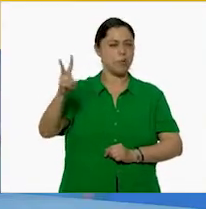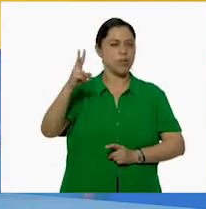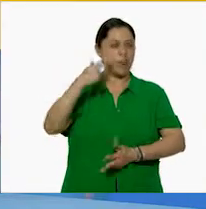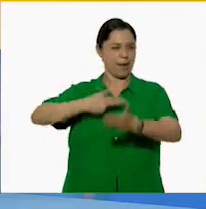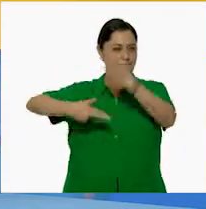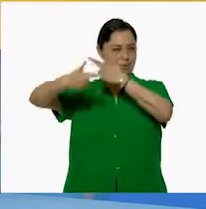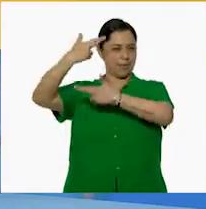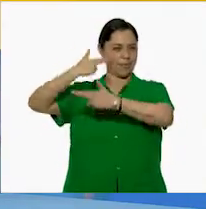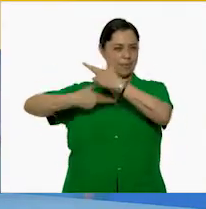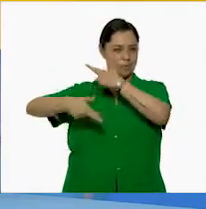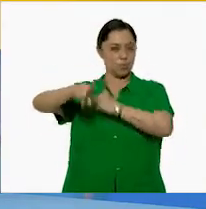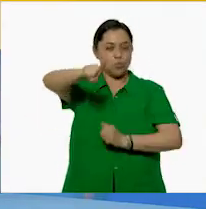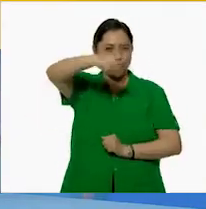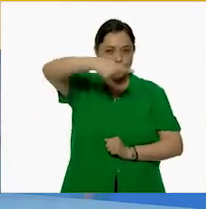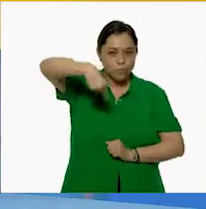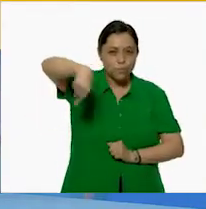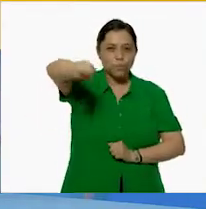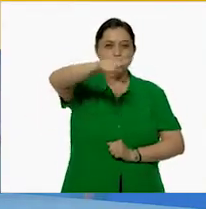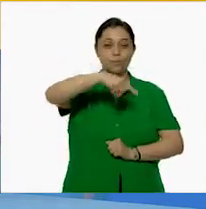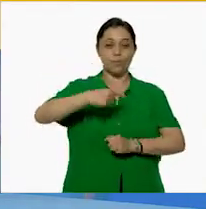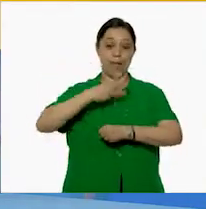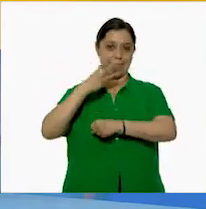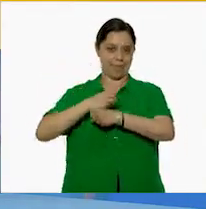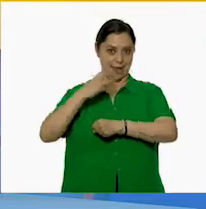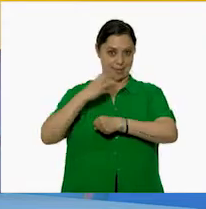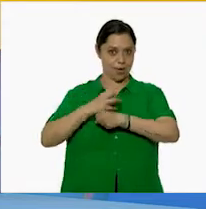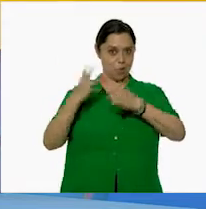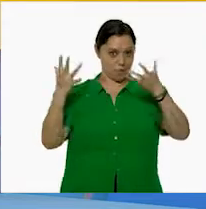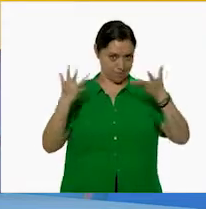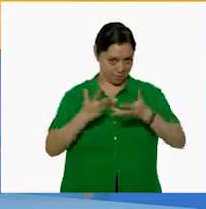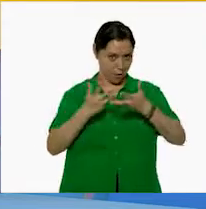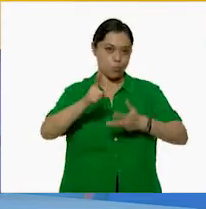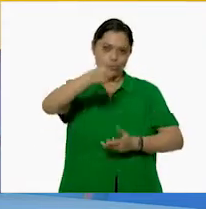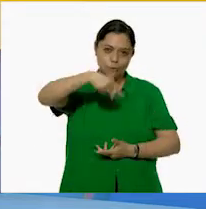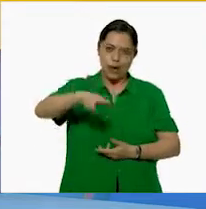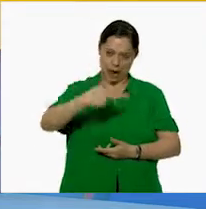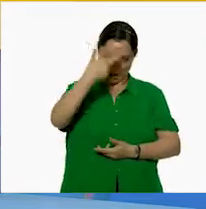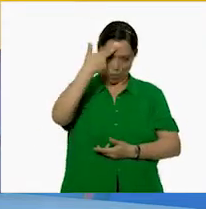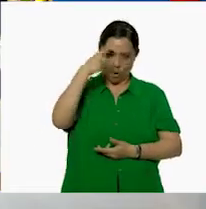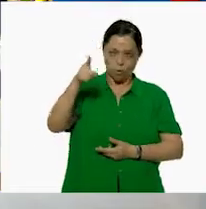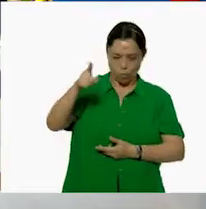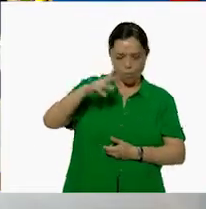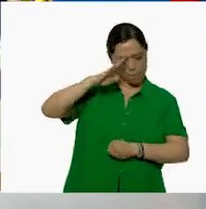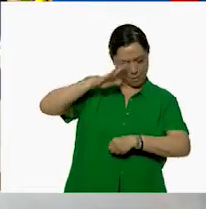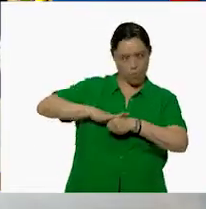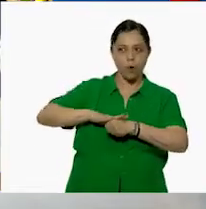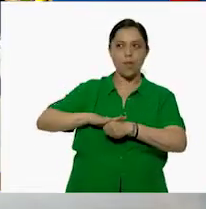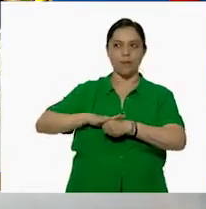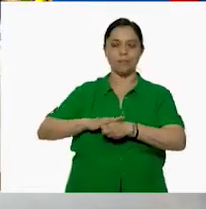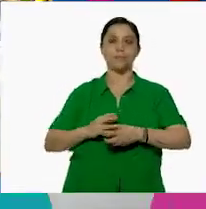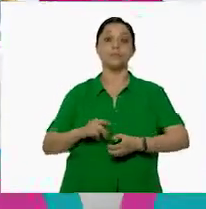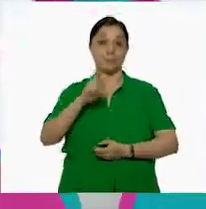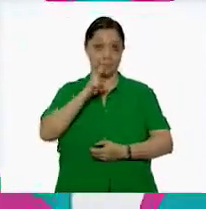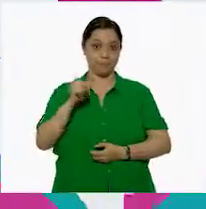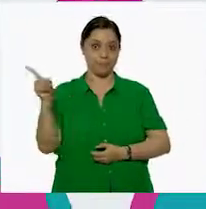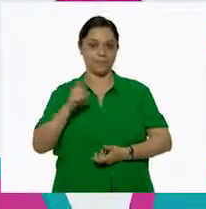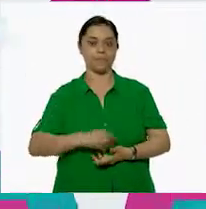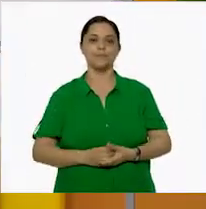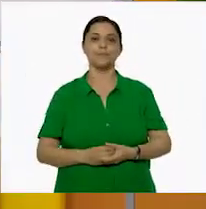del trabajo que estuvieron haciendo en tercer grado. Así refrescamos tu memoria. Perfecto. Vamos a verlo.